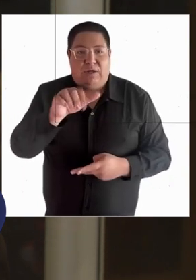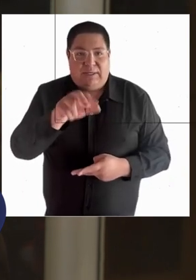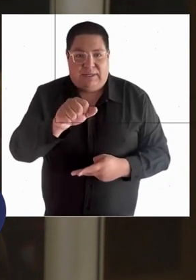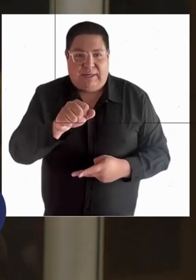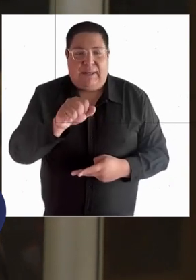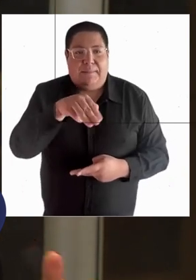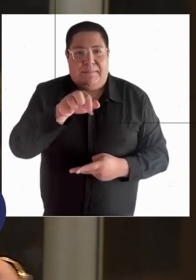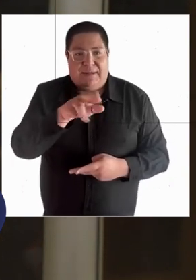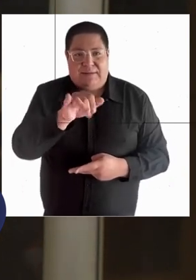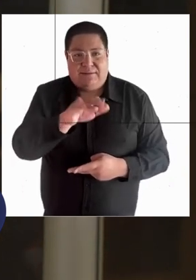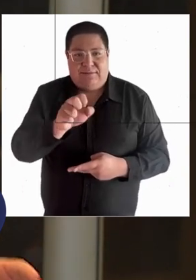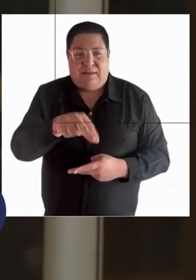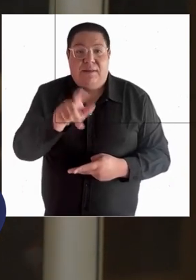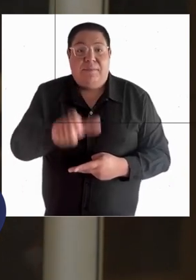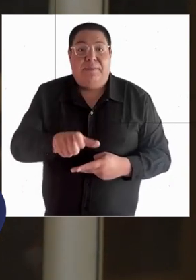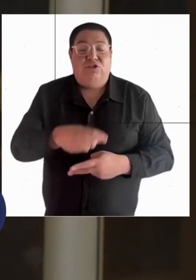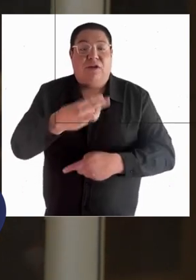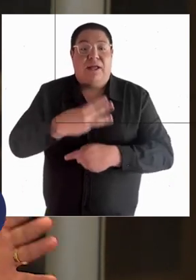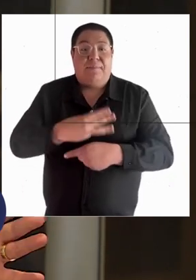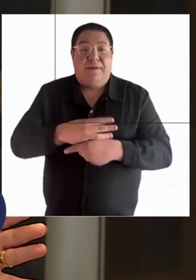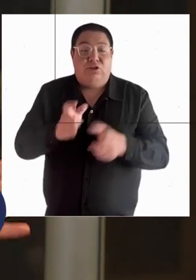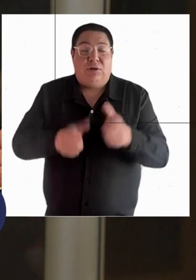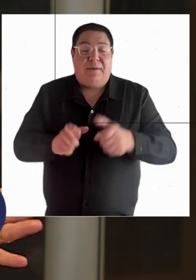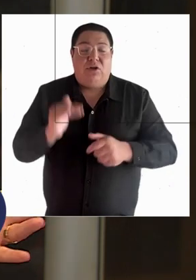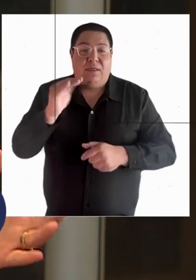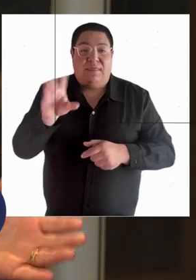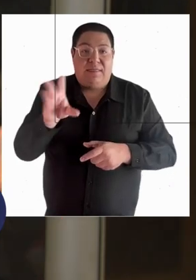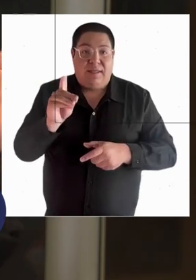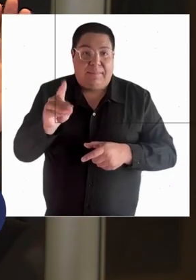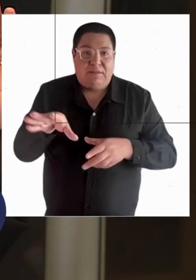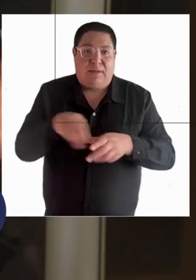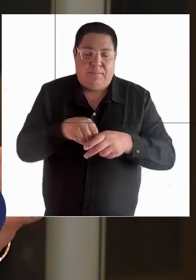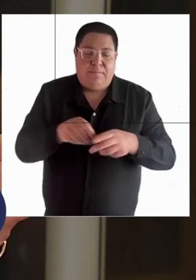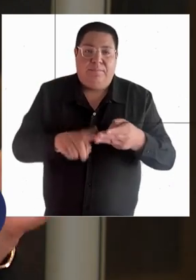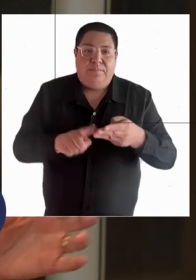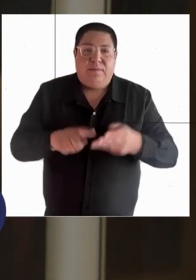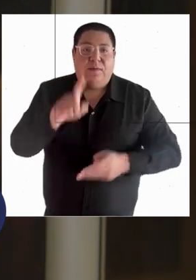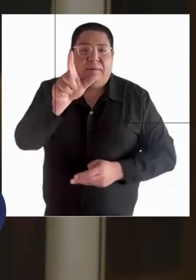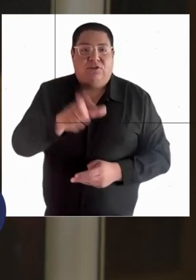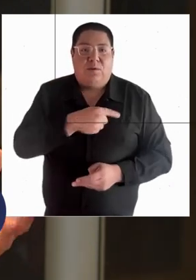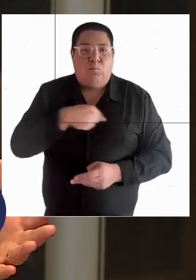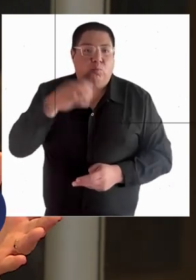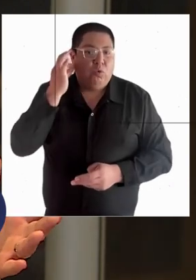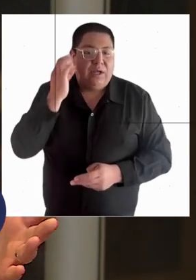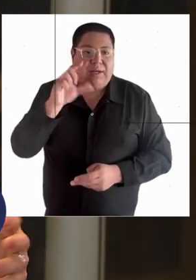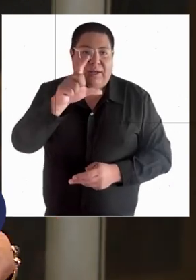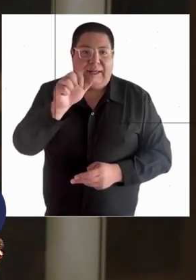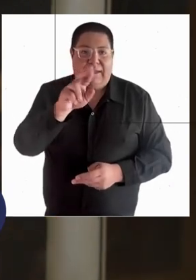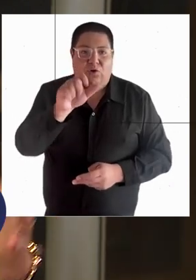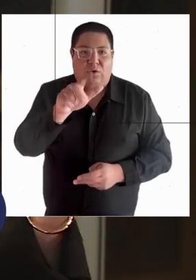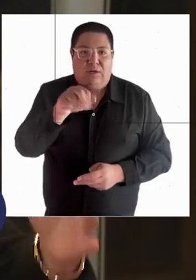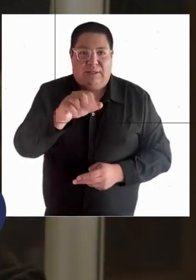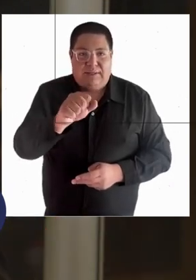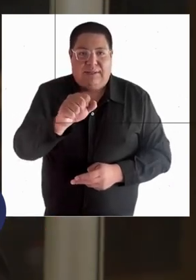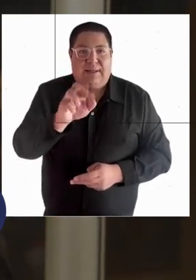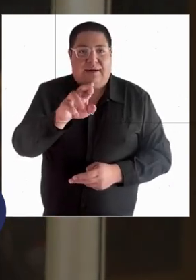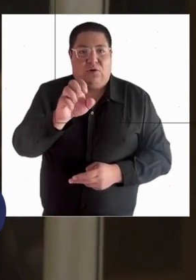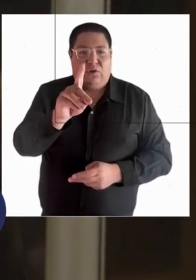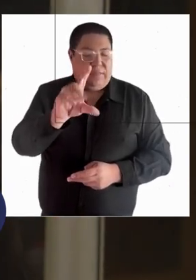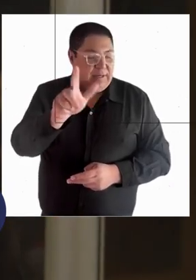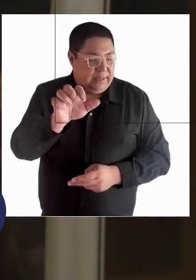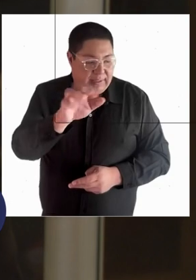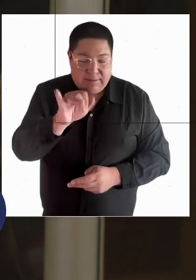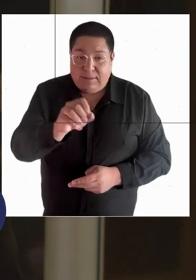Para dar inicio a esta conversación los quiero invitar a ver un pequeño video que nos va a permitir introducir esta temática.